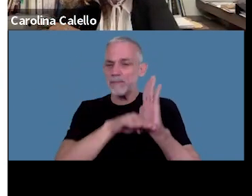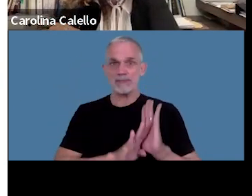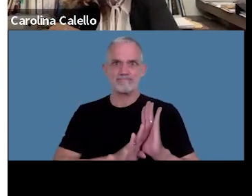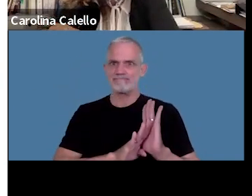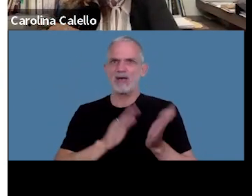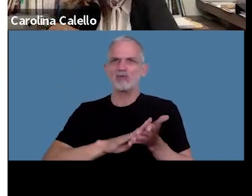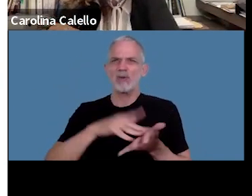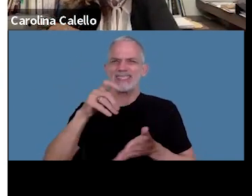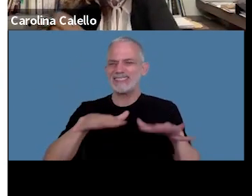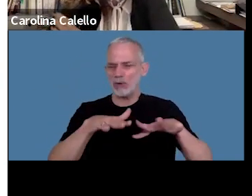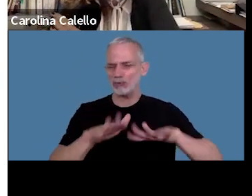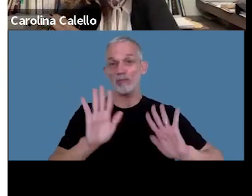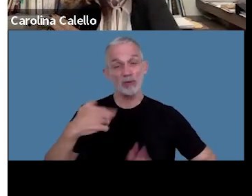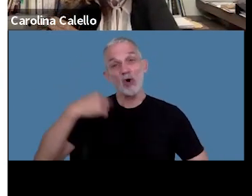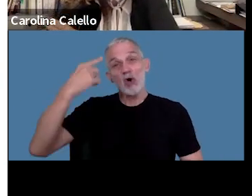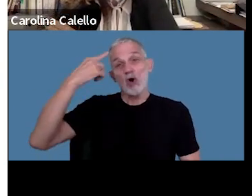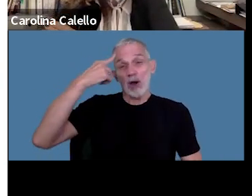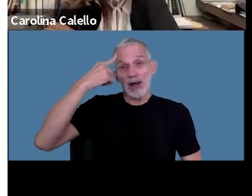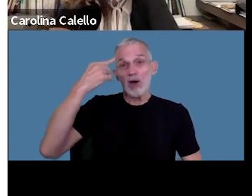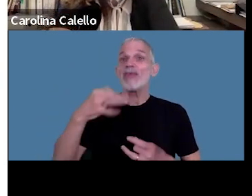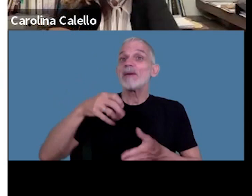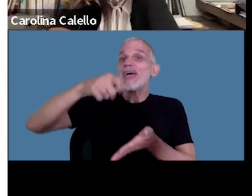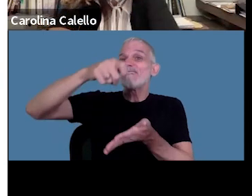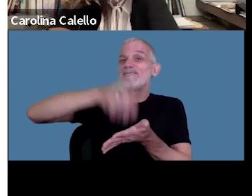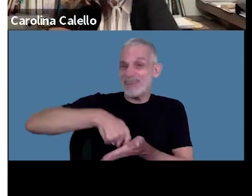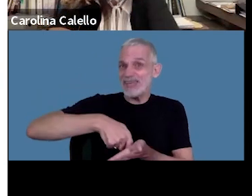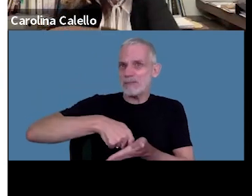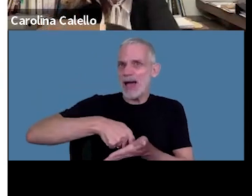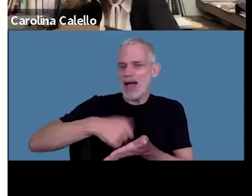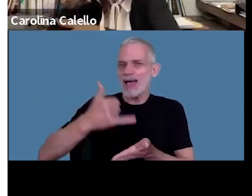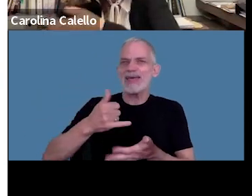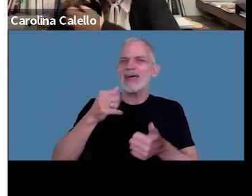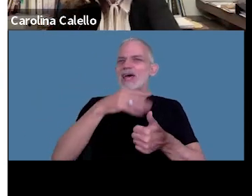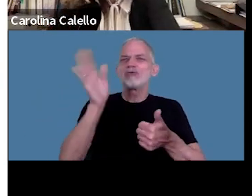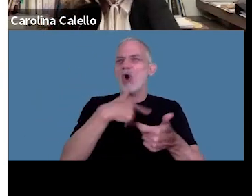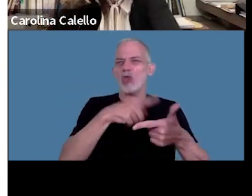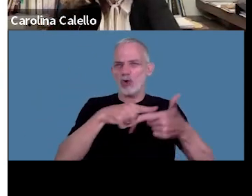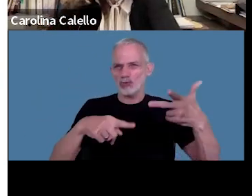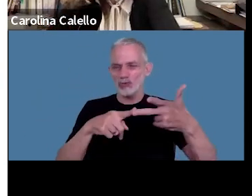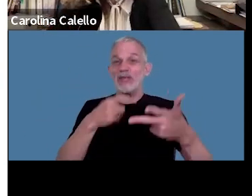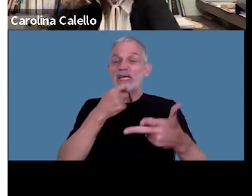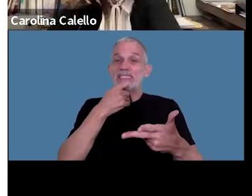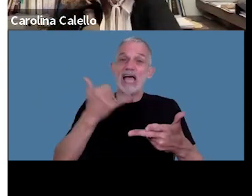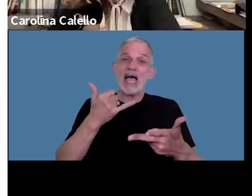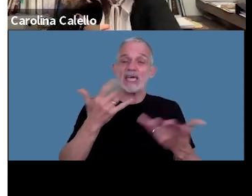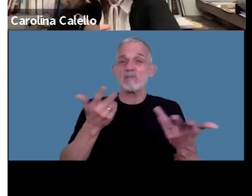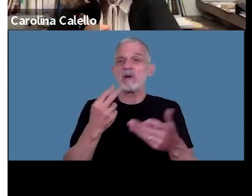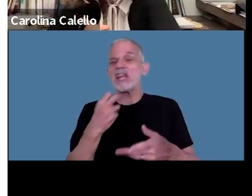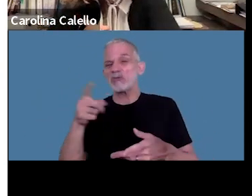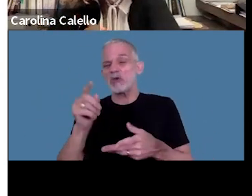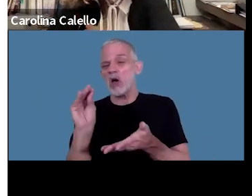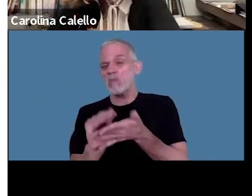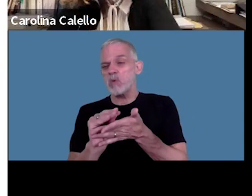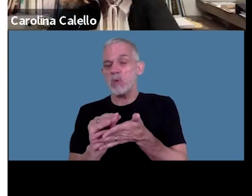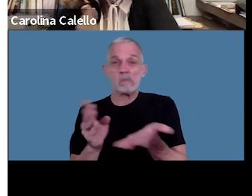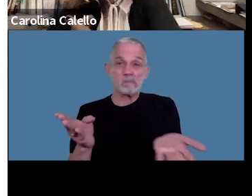yo creo que debería tener las firmas de todos o sea el hecho de que se haga en forma electrónica me